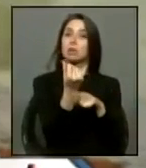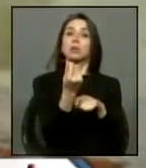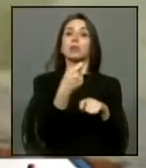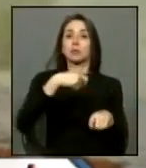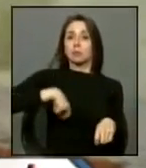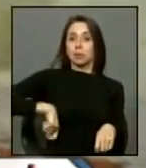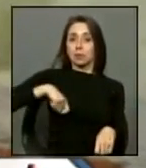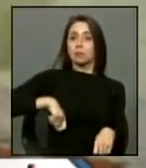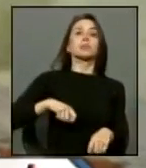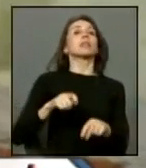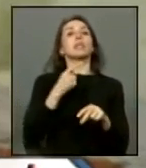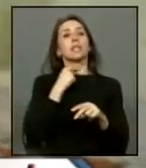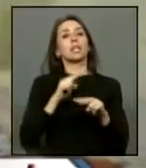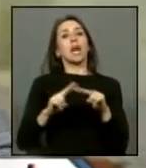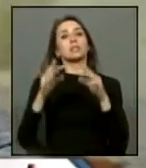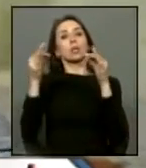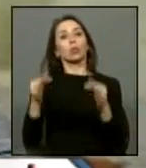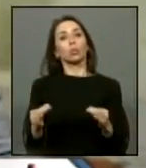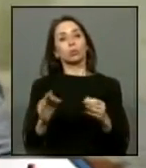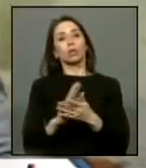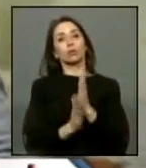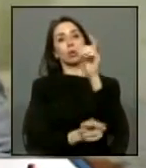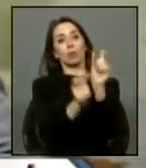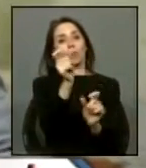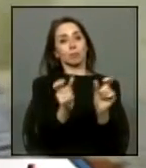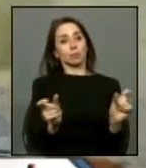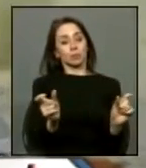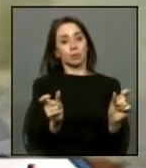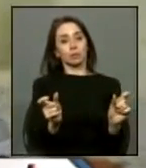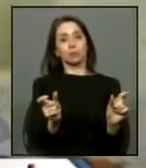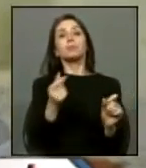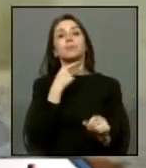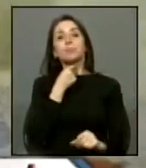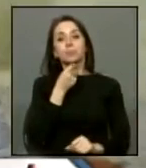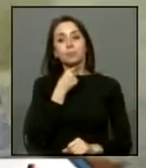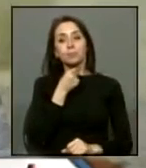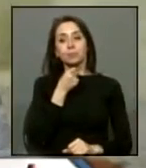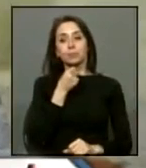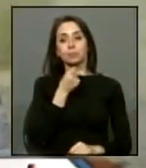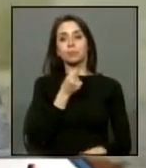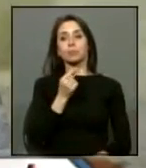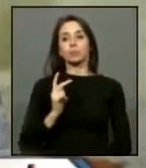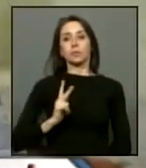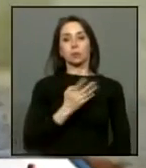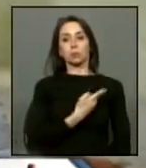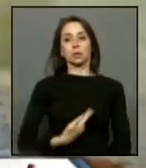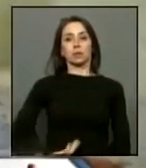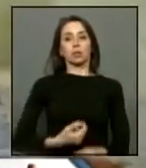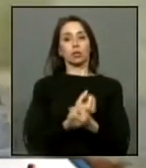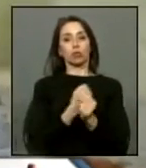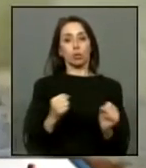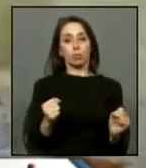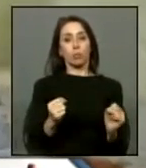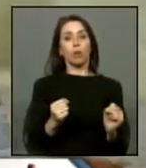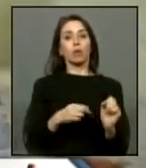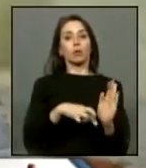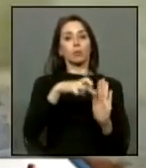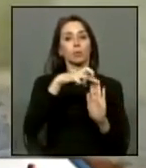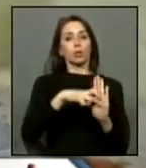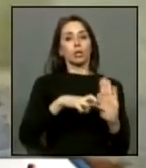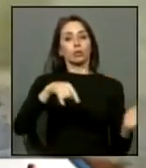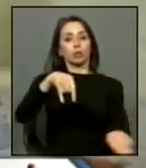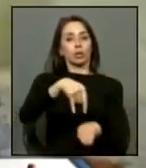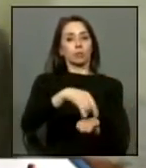es que queremos hacer justicia con todos ellos queremos directamente señor presidente y porque no se puede hacer a través de una moción parlamentaria